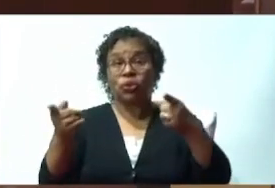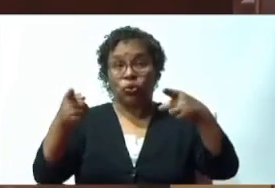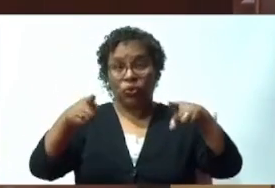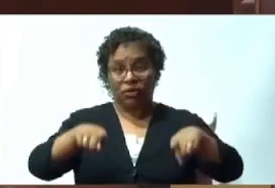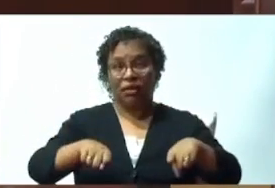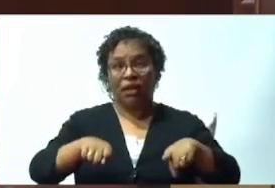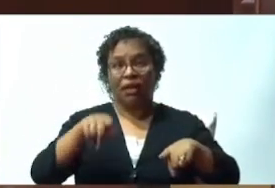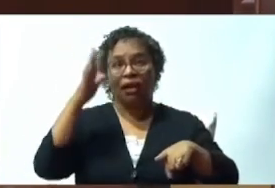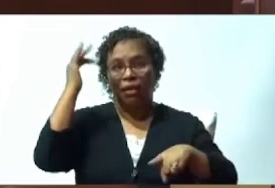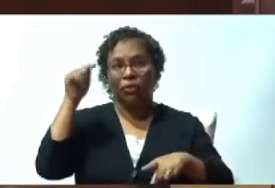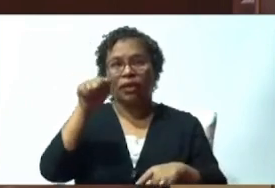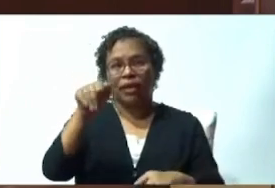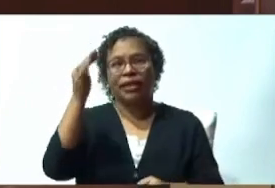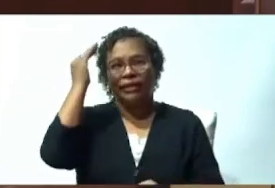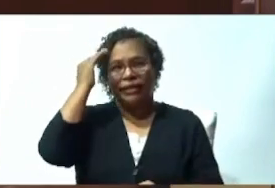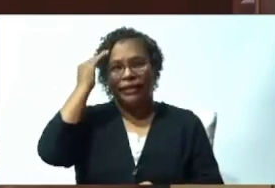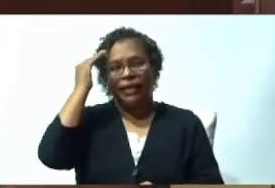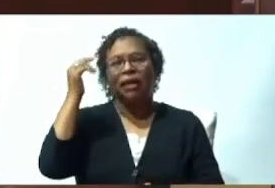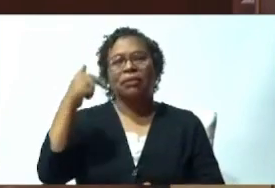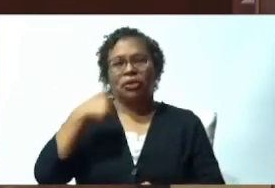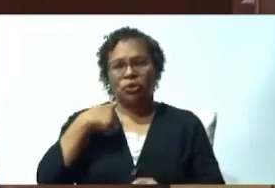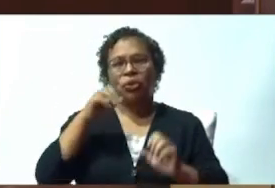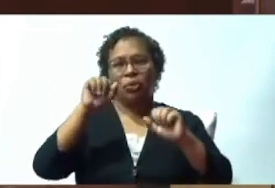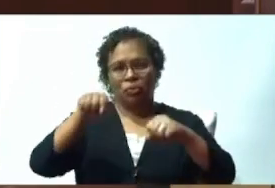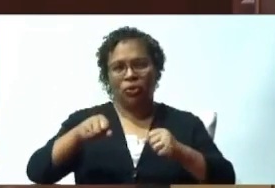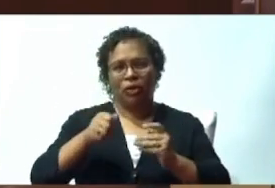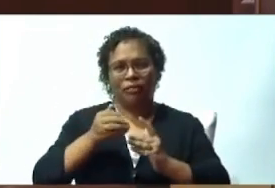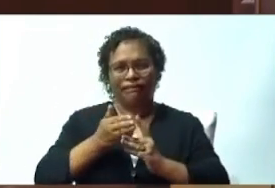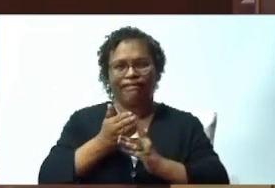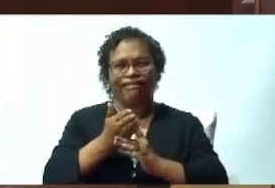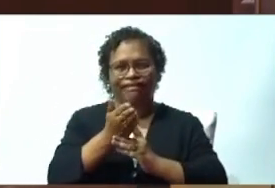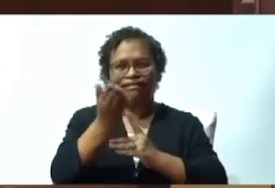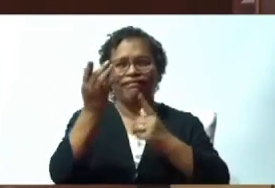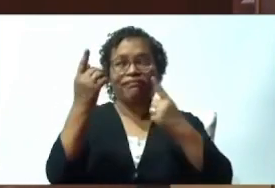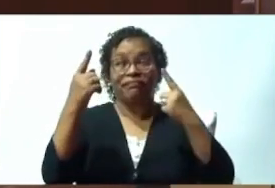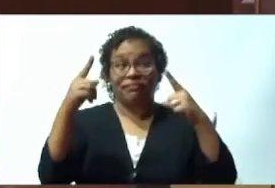De manera que estoy tratando de lidiar con esta situación.